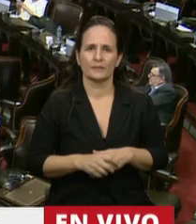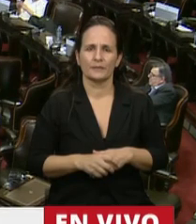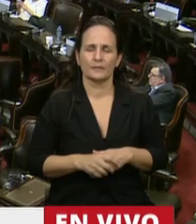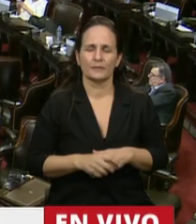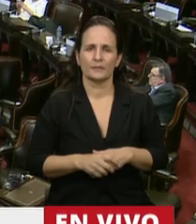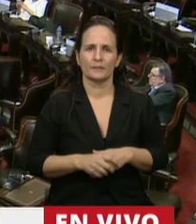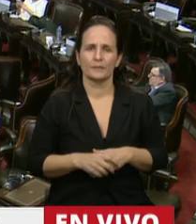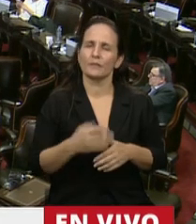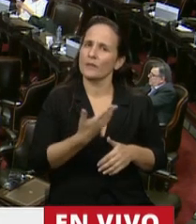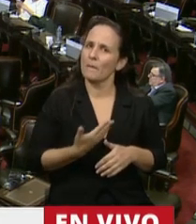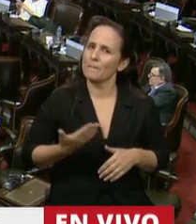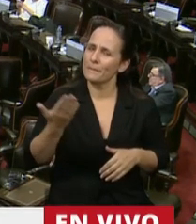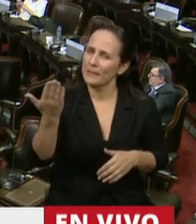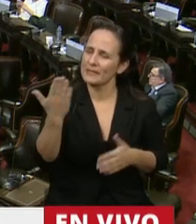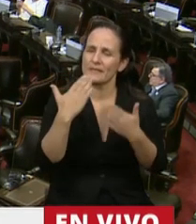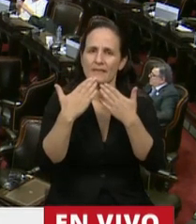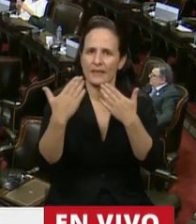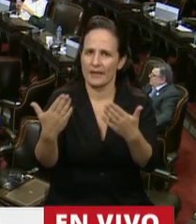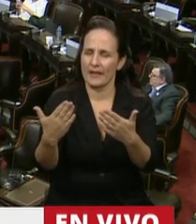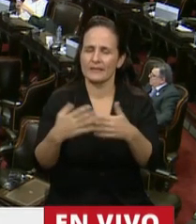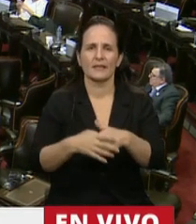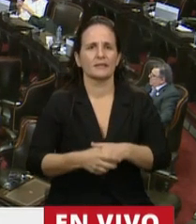Presidente, gracias Presidente,